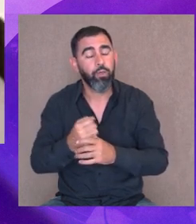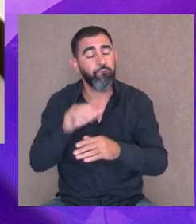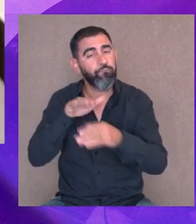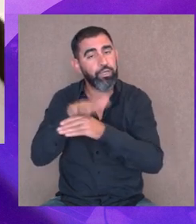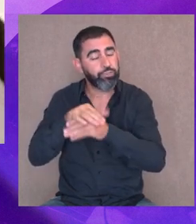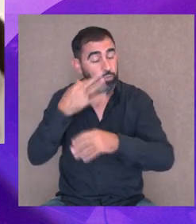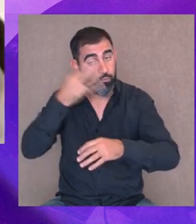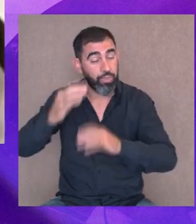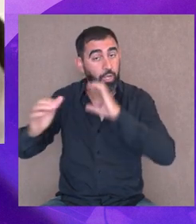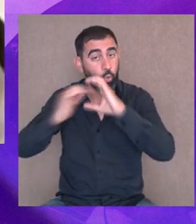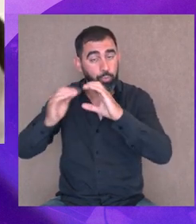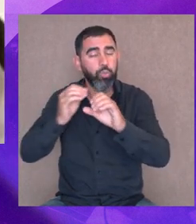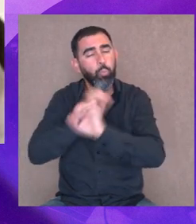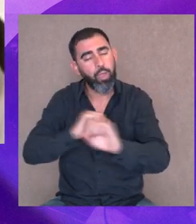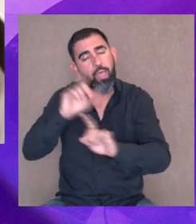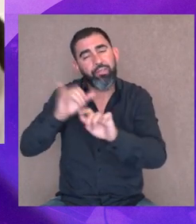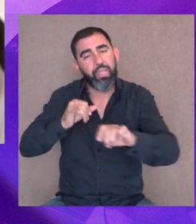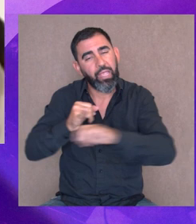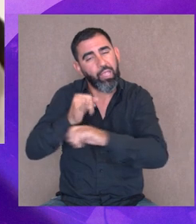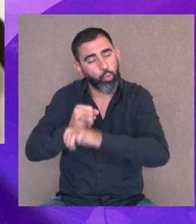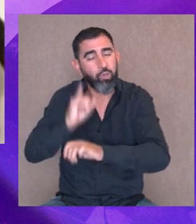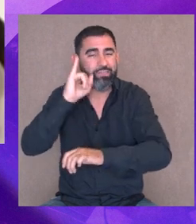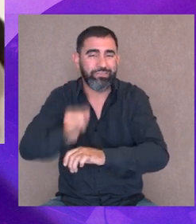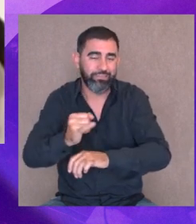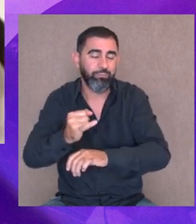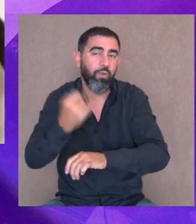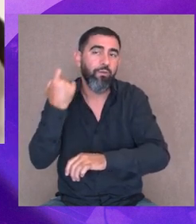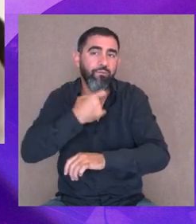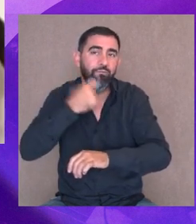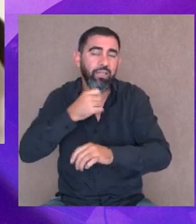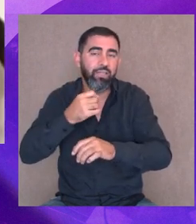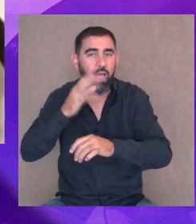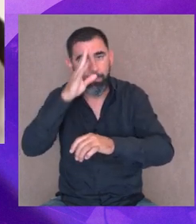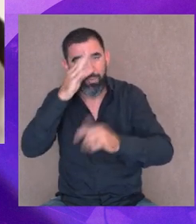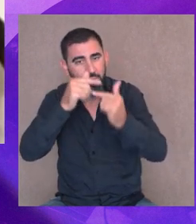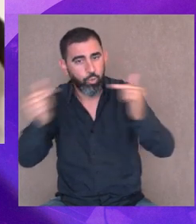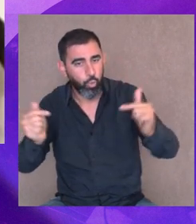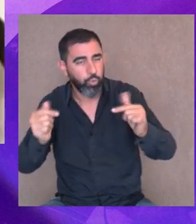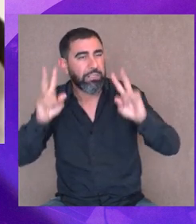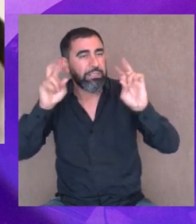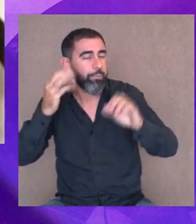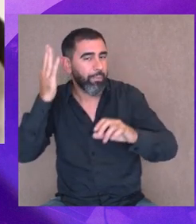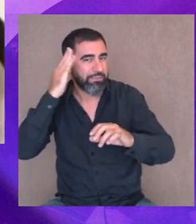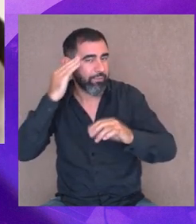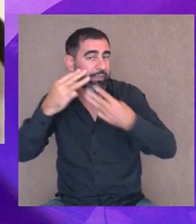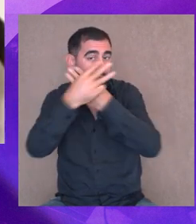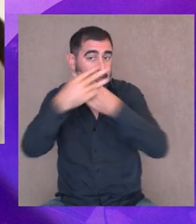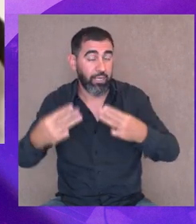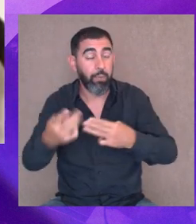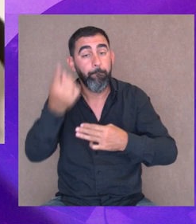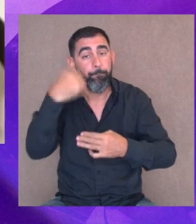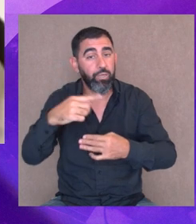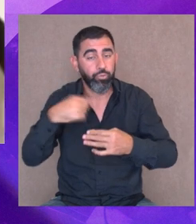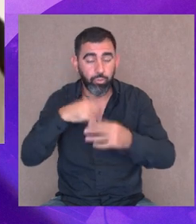para elogiar, porque se pueden equivocar a veces por falta de formación, sobre cómo hay que manejar ciertas